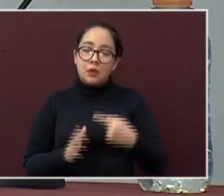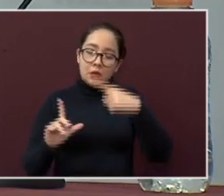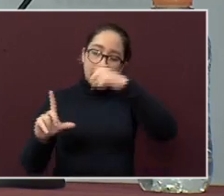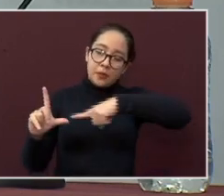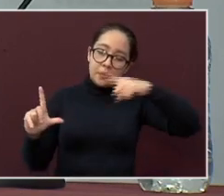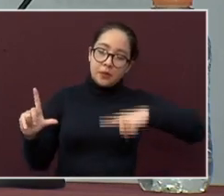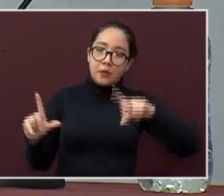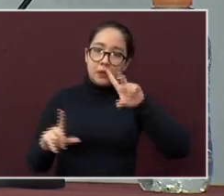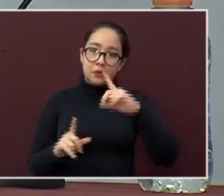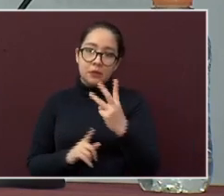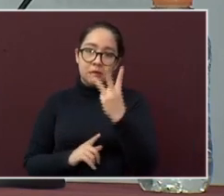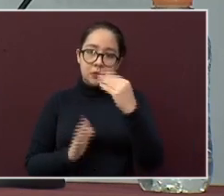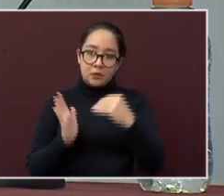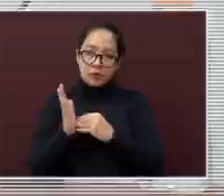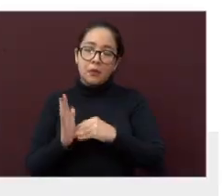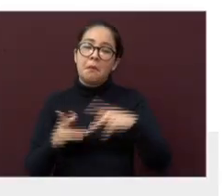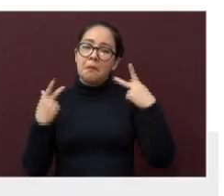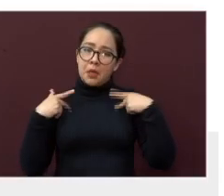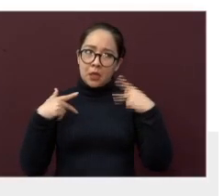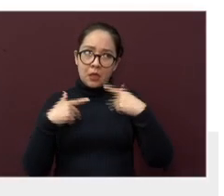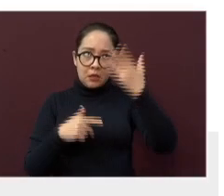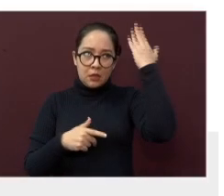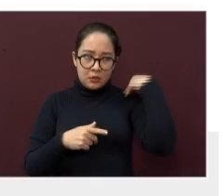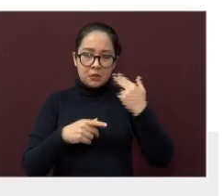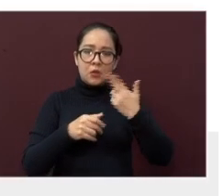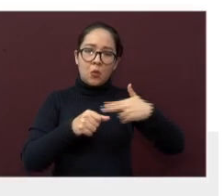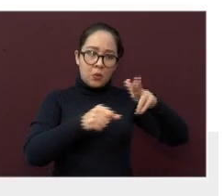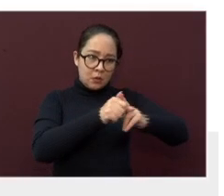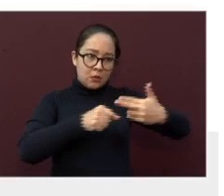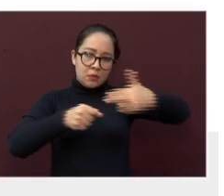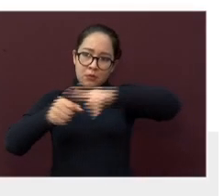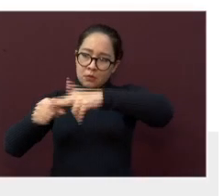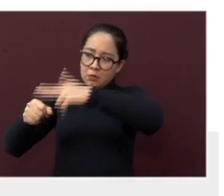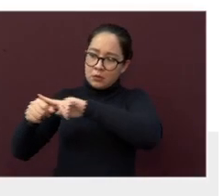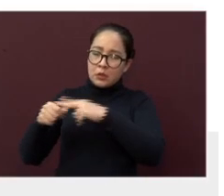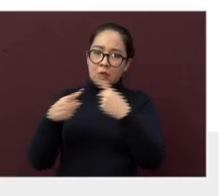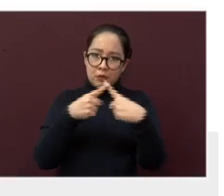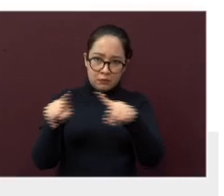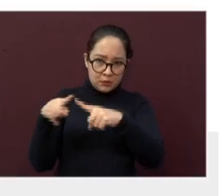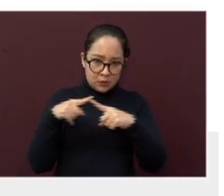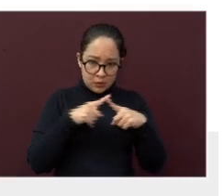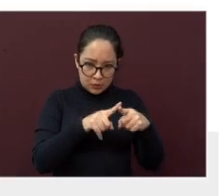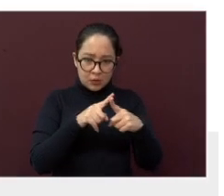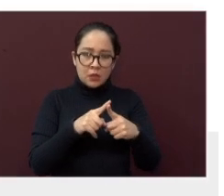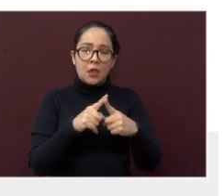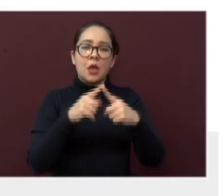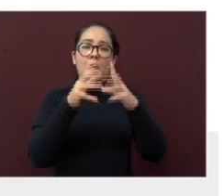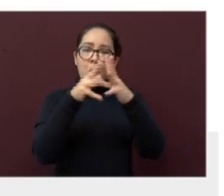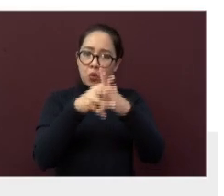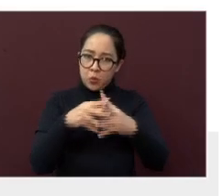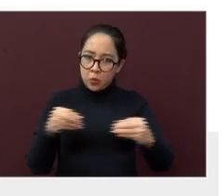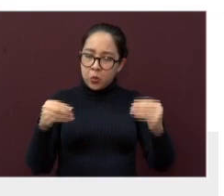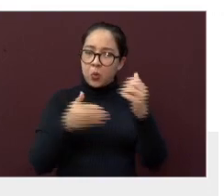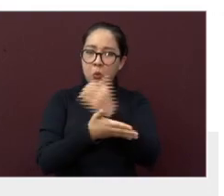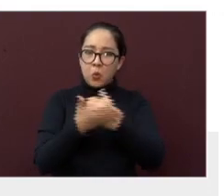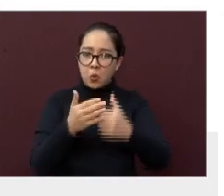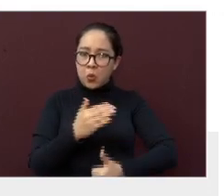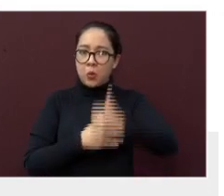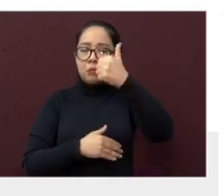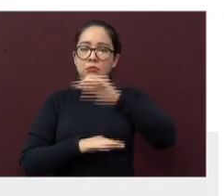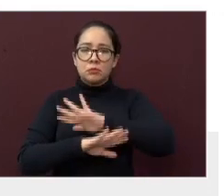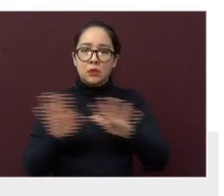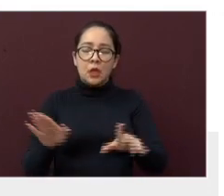,000 los pacientes que se han atendido en las diferentes instituciones del sector salud y se han recuperado